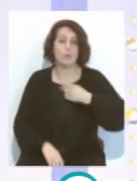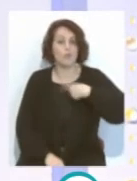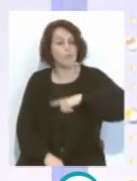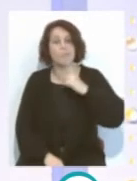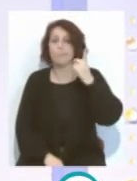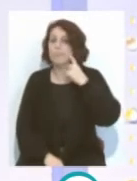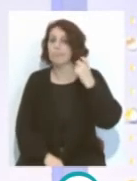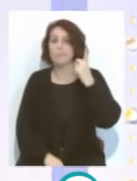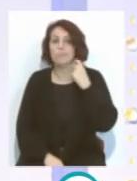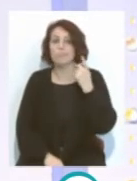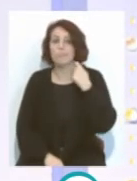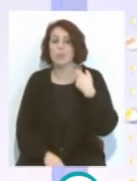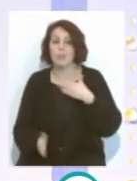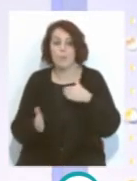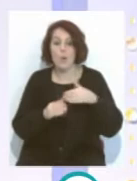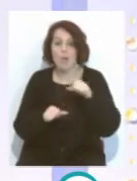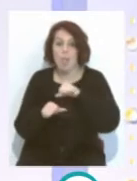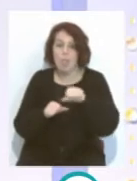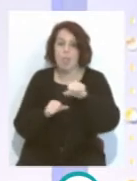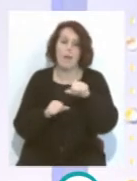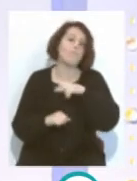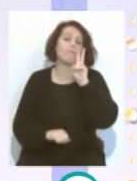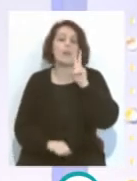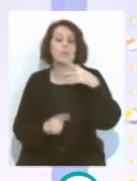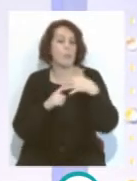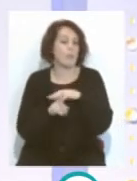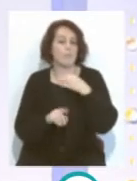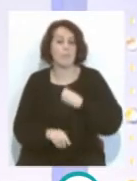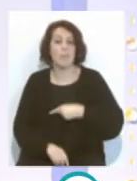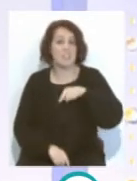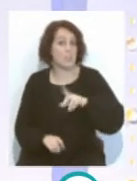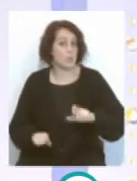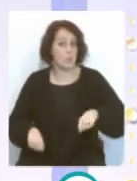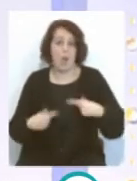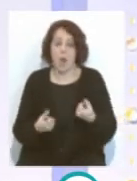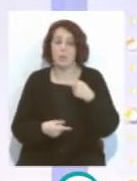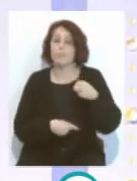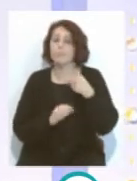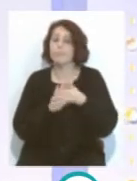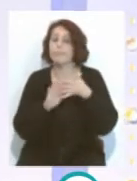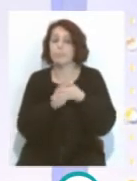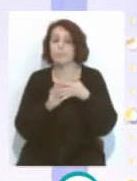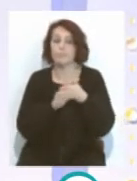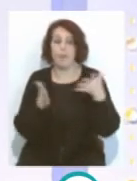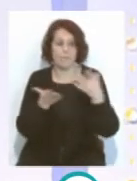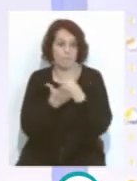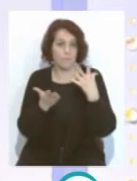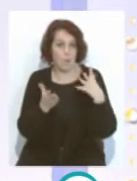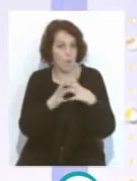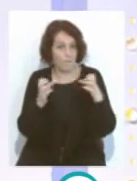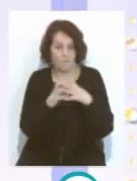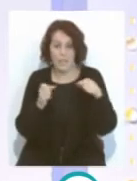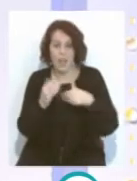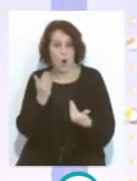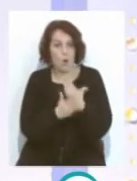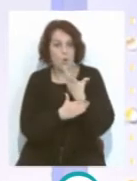acostumbrarnos en lo que resta de temporada a verlos en esa situación que es la natural. Y, como tú bien comentas, todos hubiéramos deseado en esta jornada